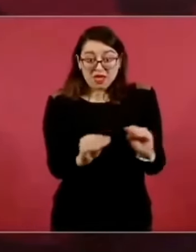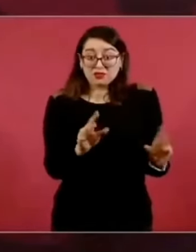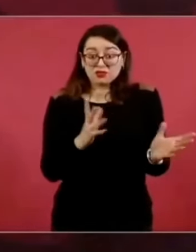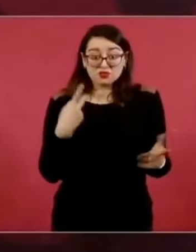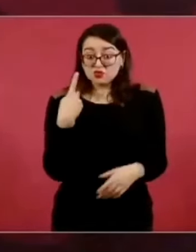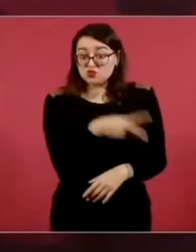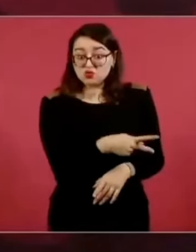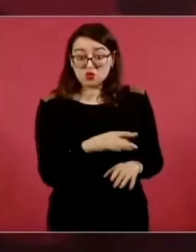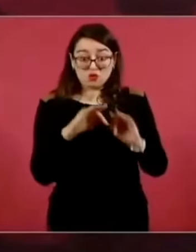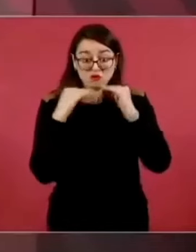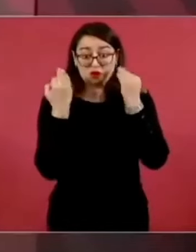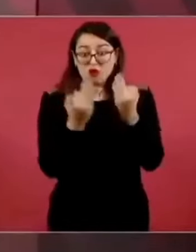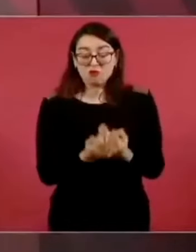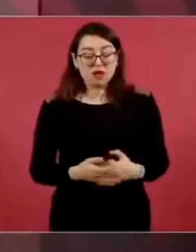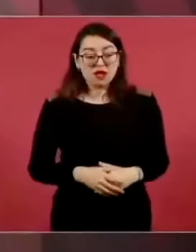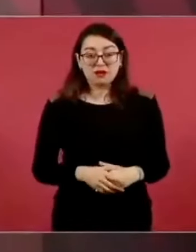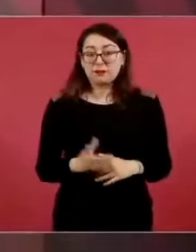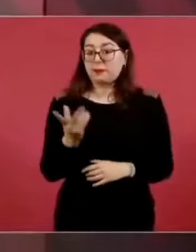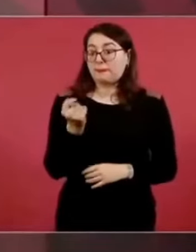en contra,